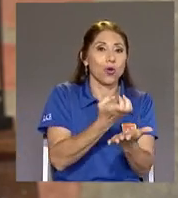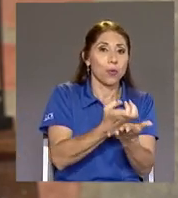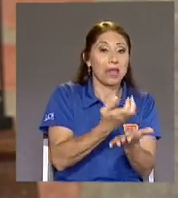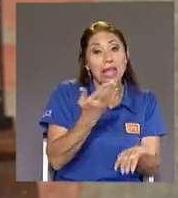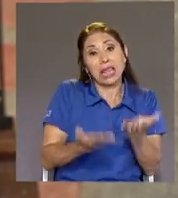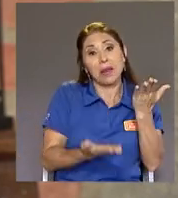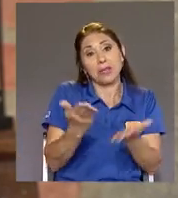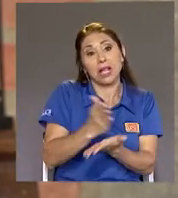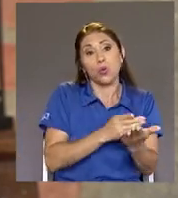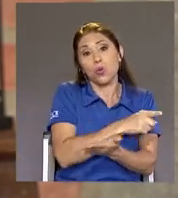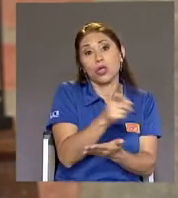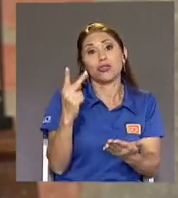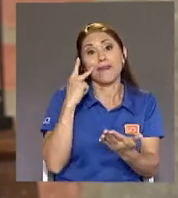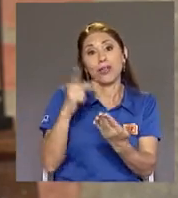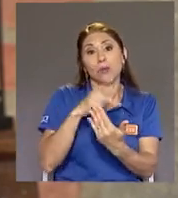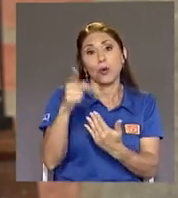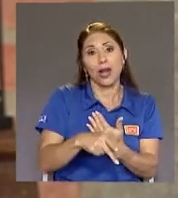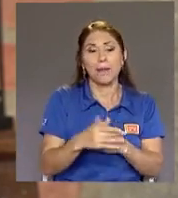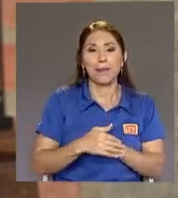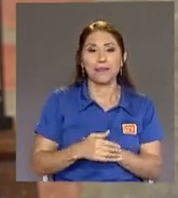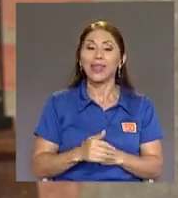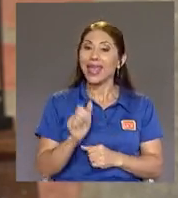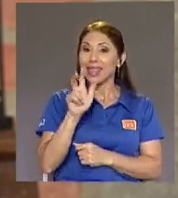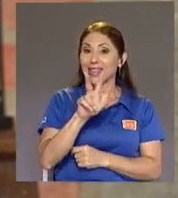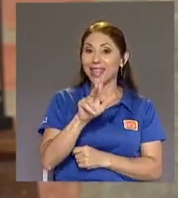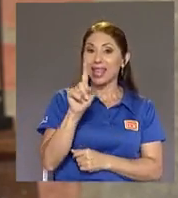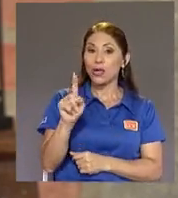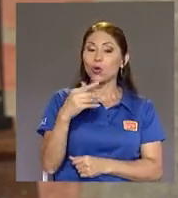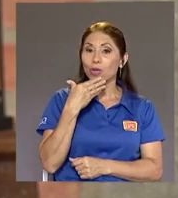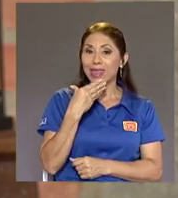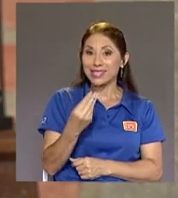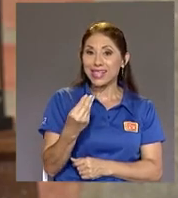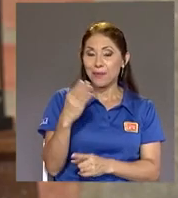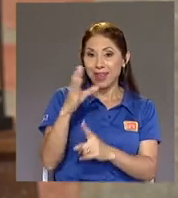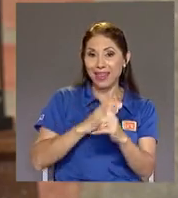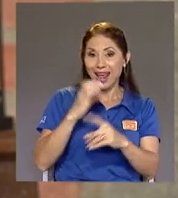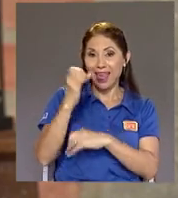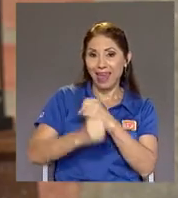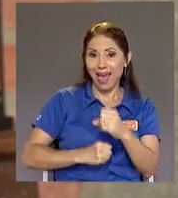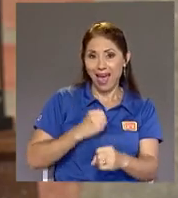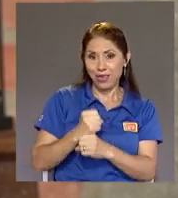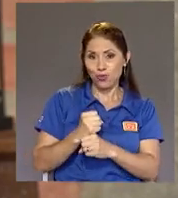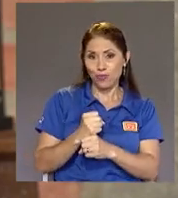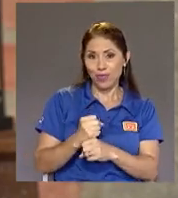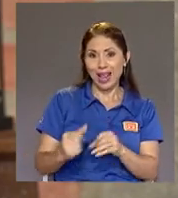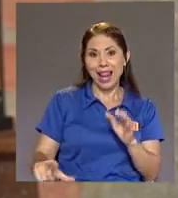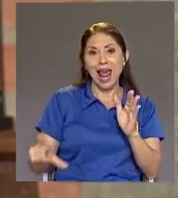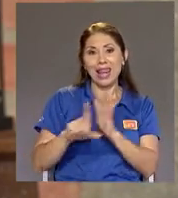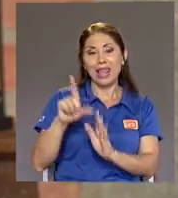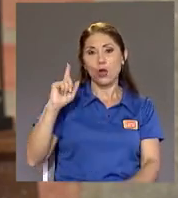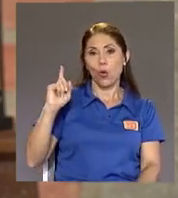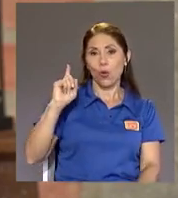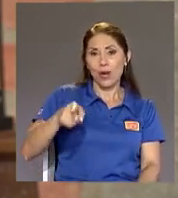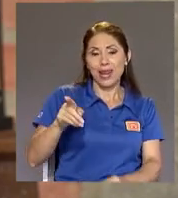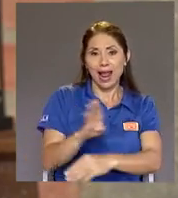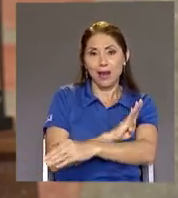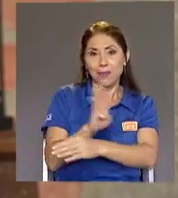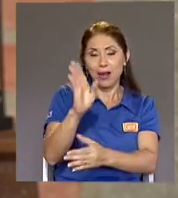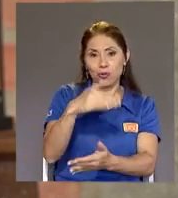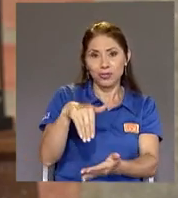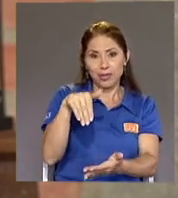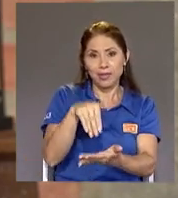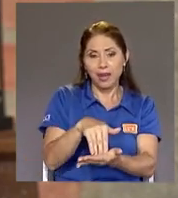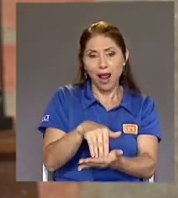31 de diciembre De cada año La ley Obliga Al Banco Central A que